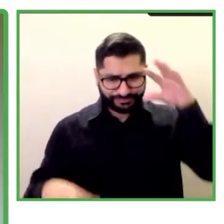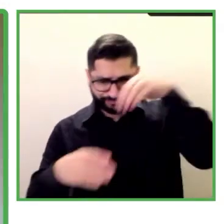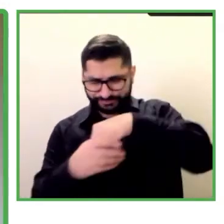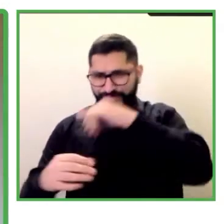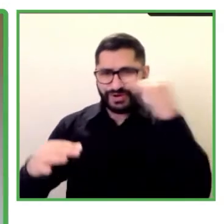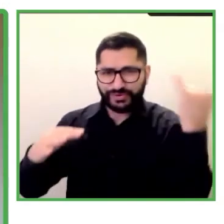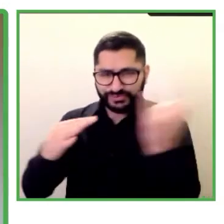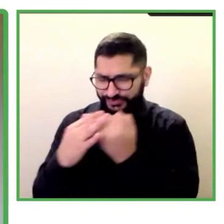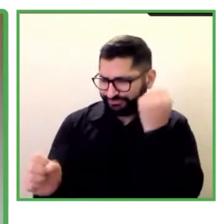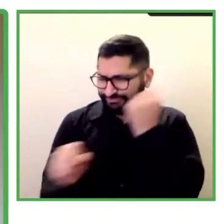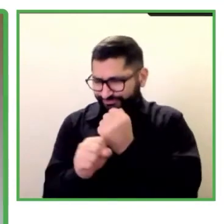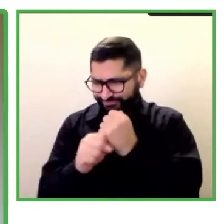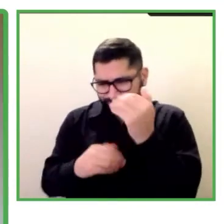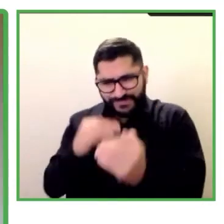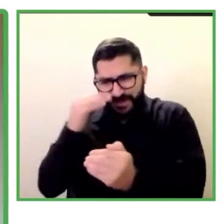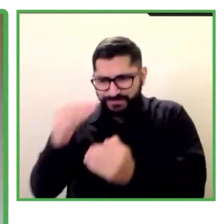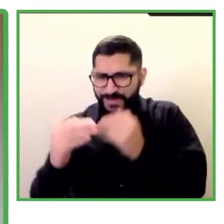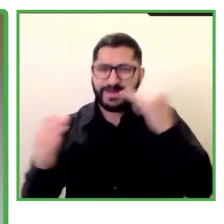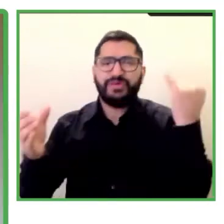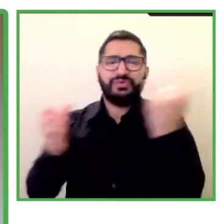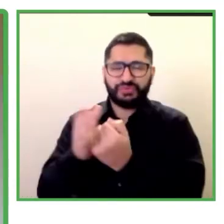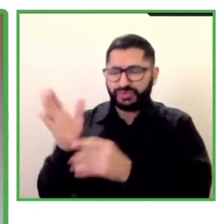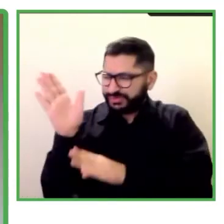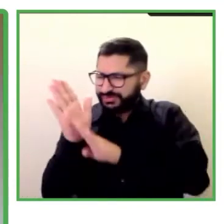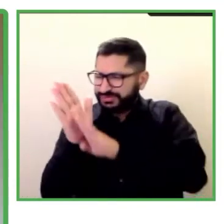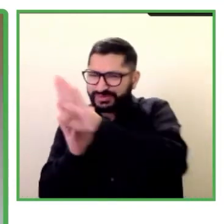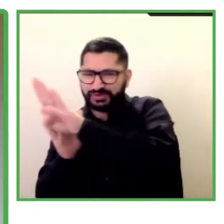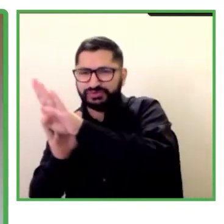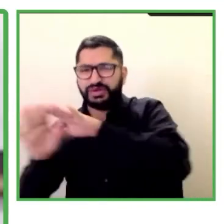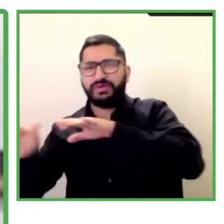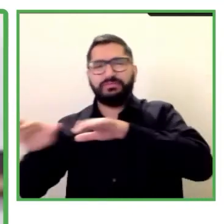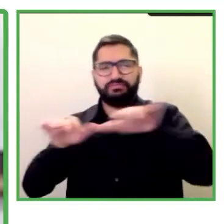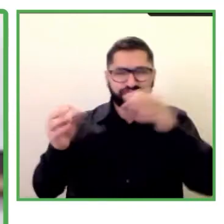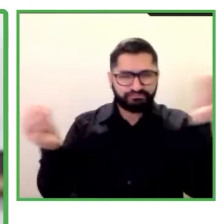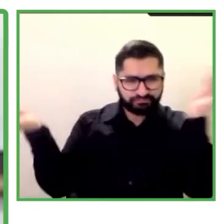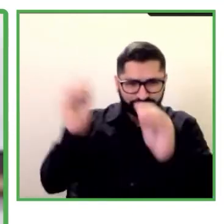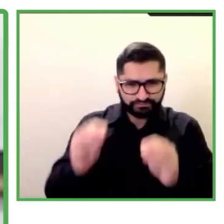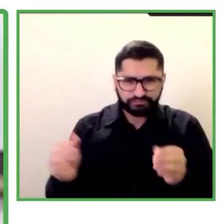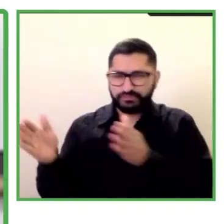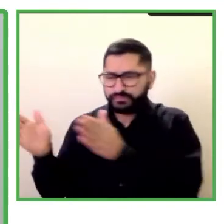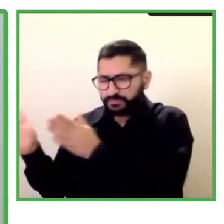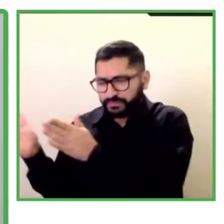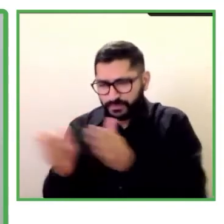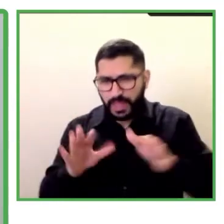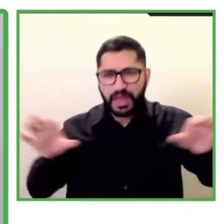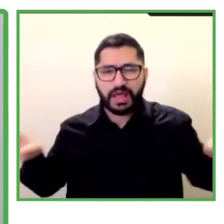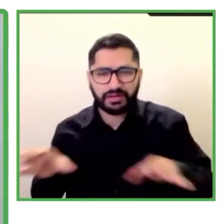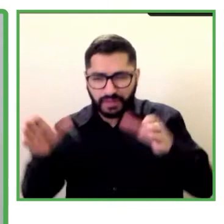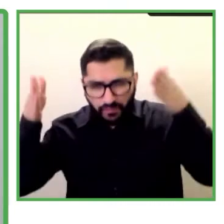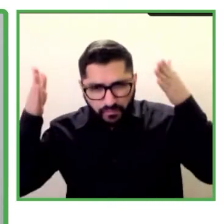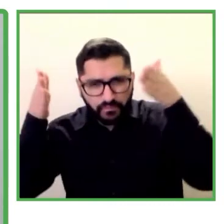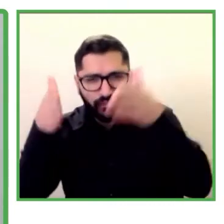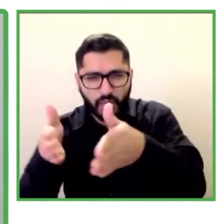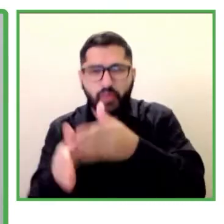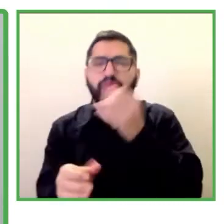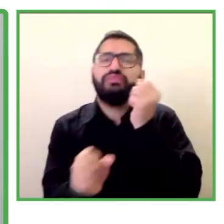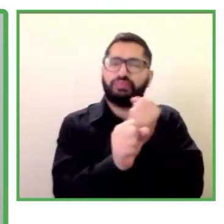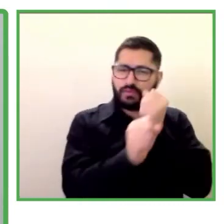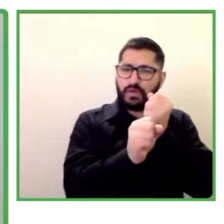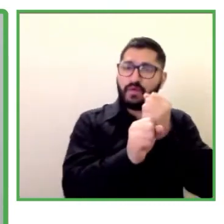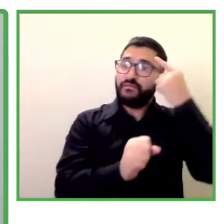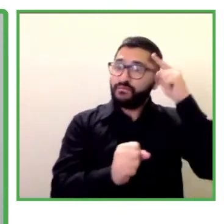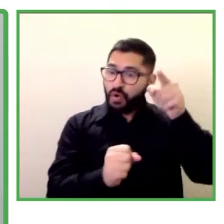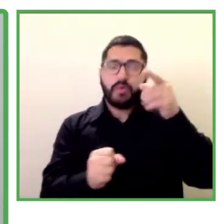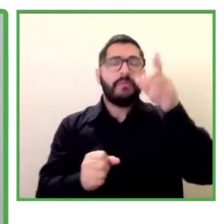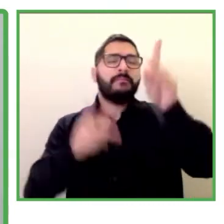vital poner foco en la empleabilidad de las personas con discapacidad. Es un placer que hayan